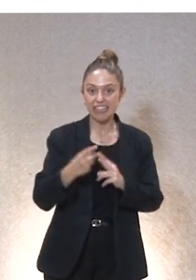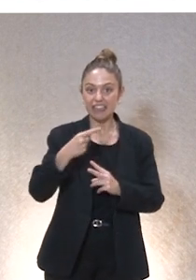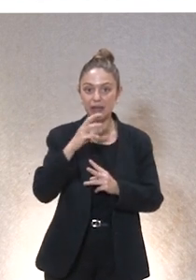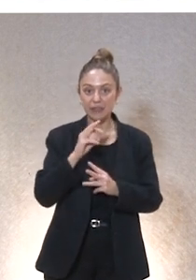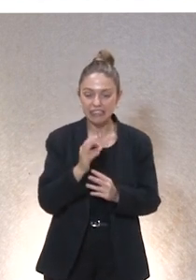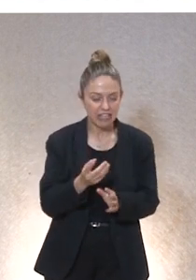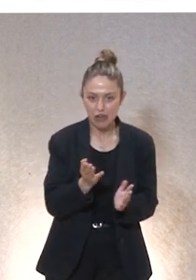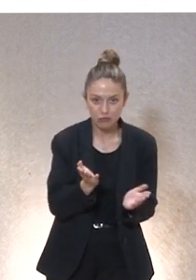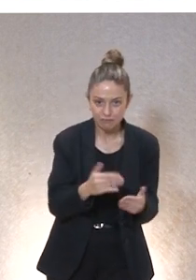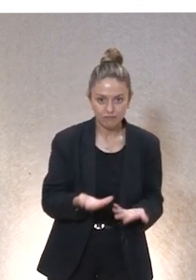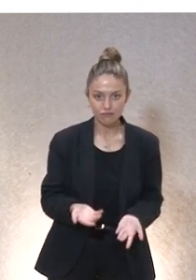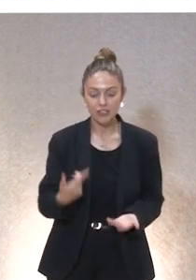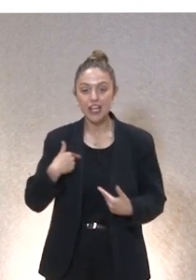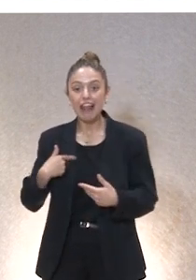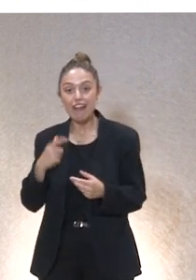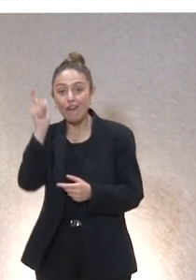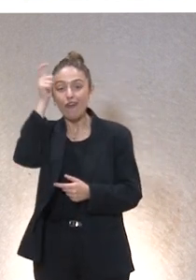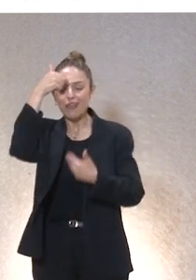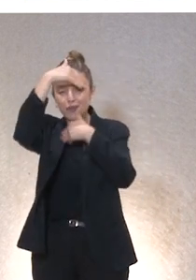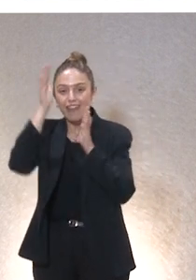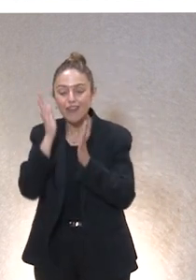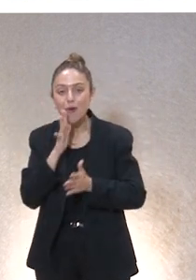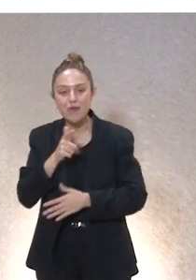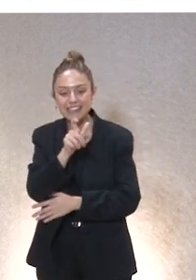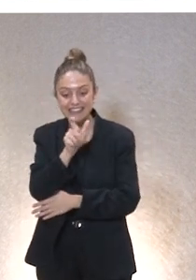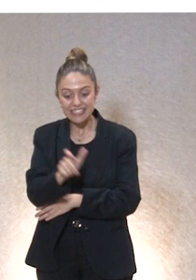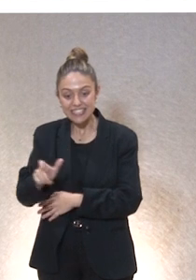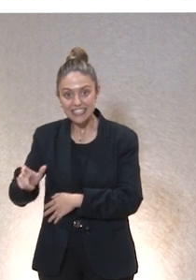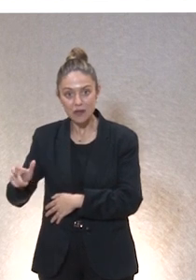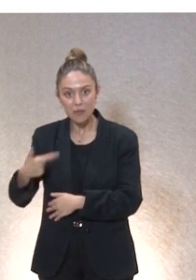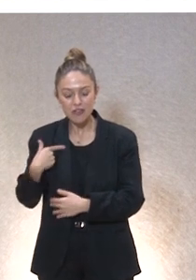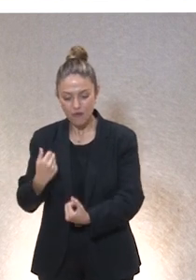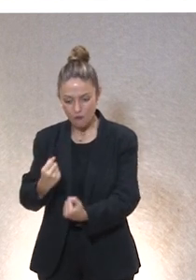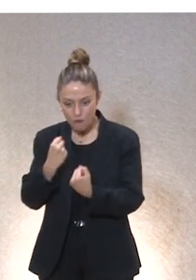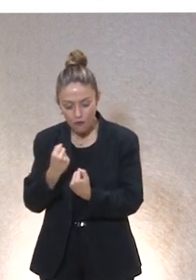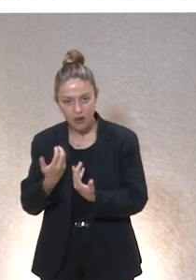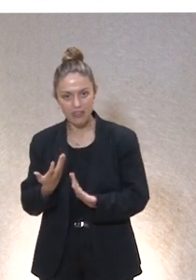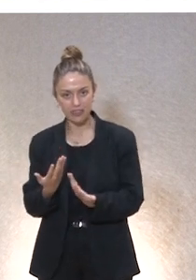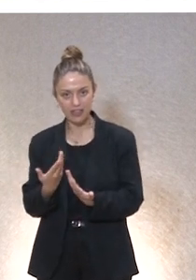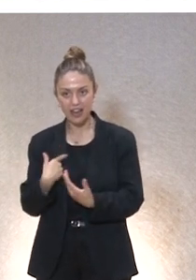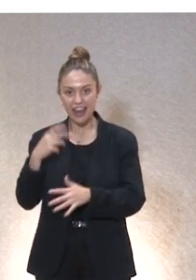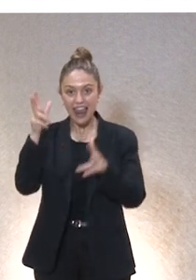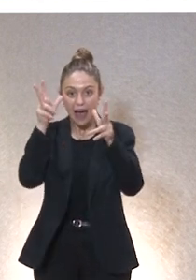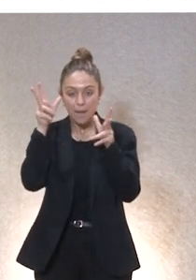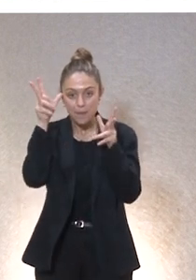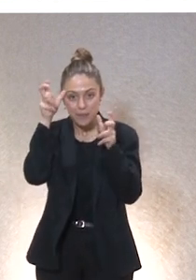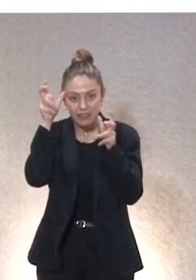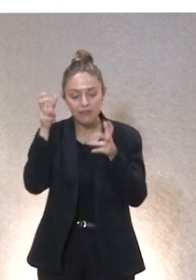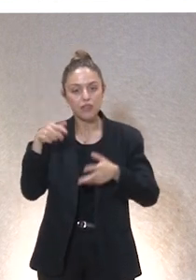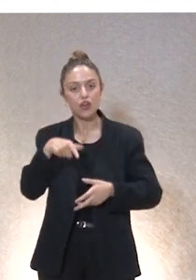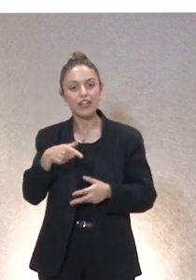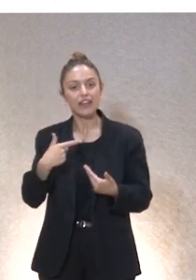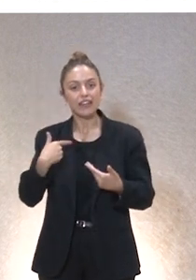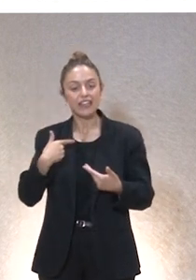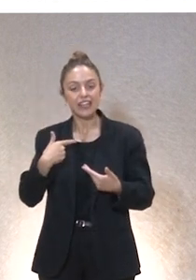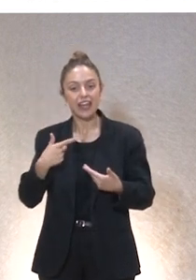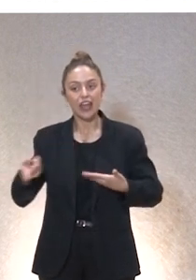sino el concepto de atención. ¿Por qué? Porque en el ser humano la atención es la puerta de la percepción y por lo tanto la puerta de aquello que